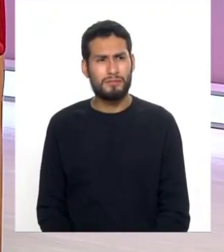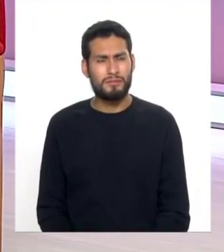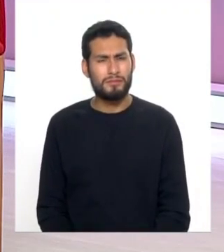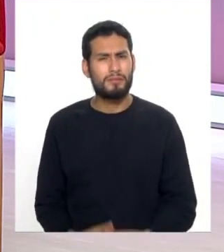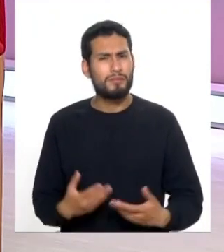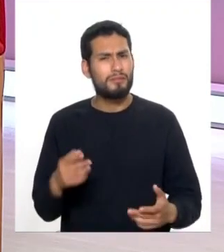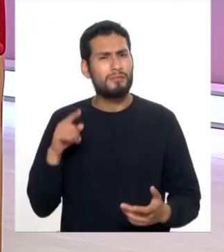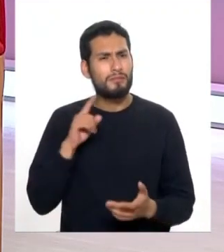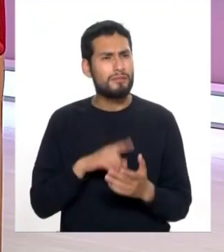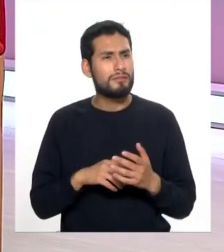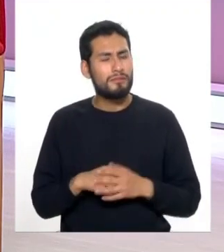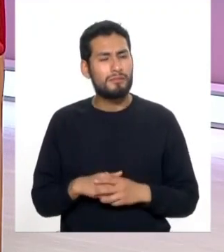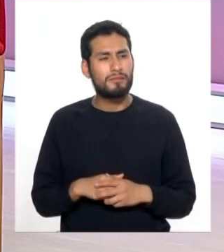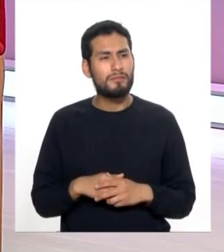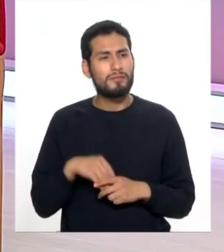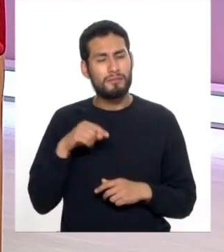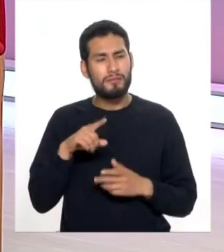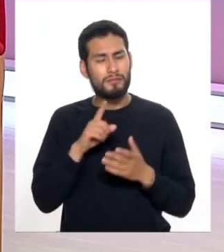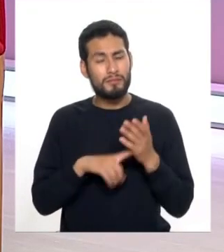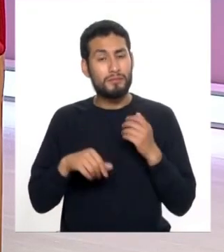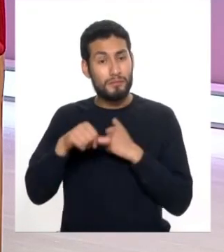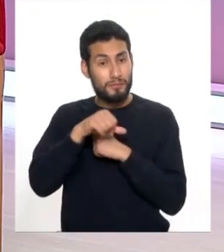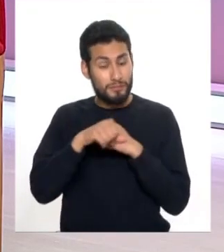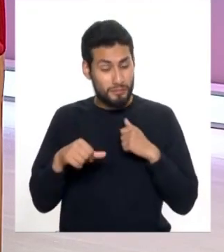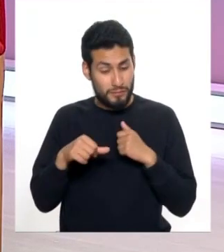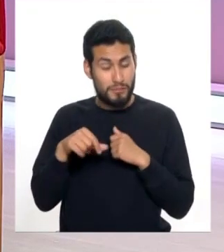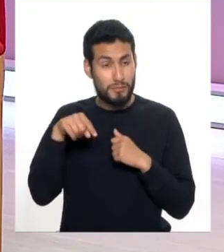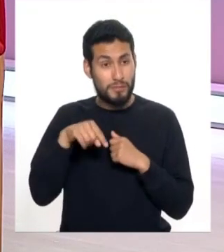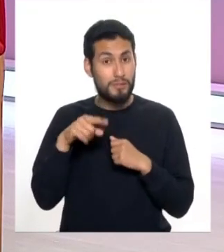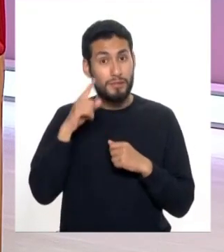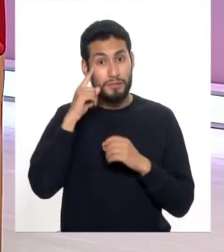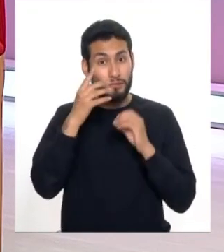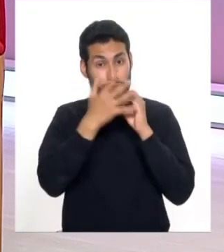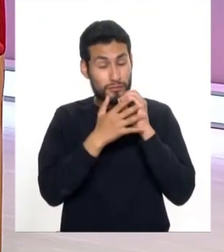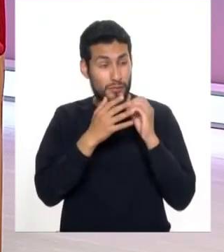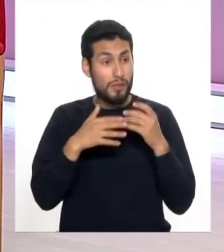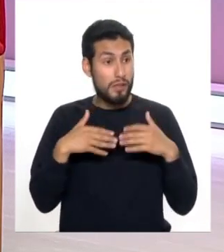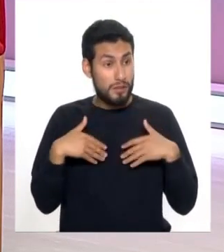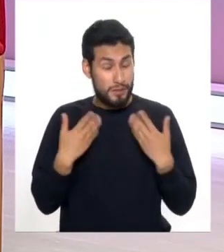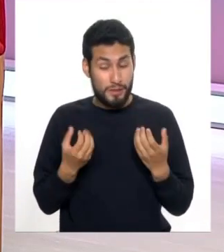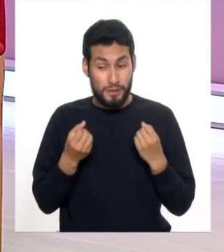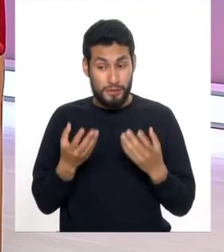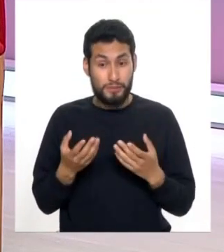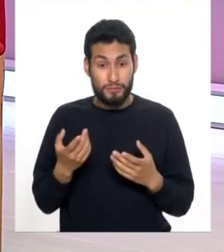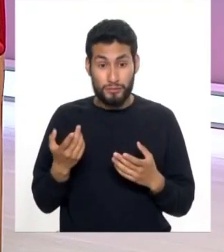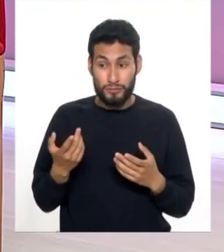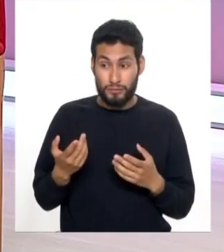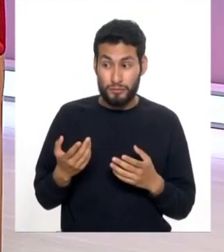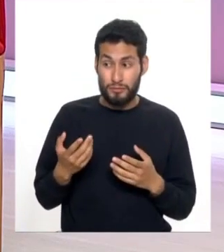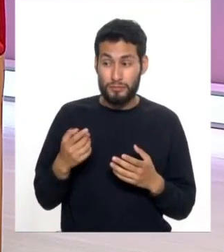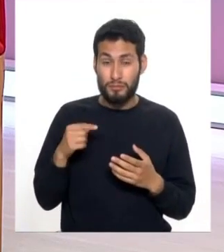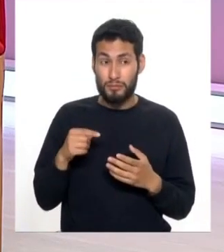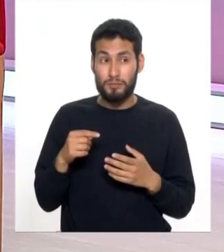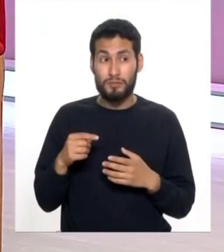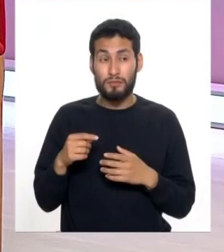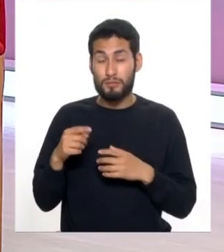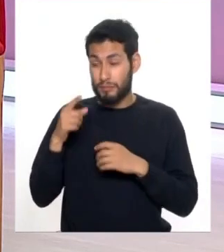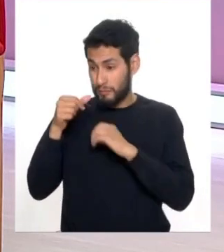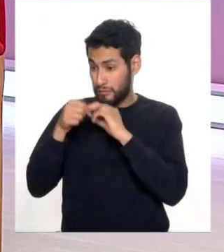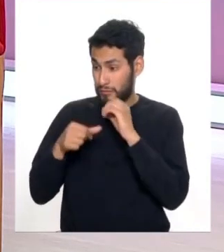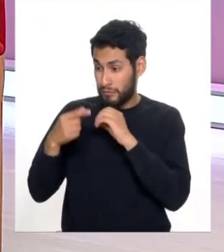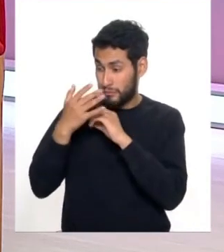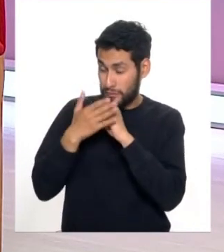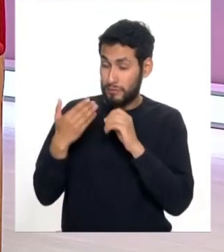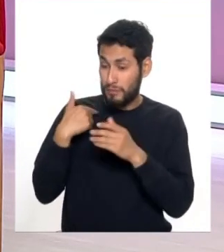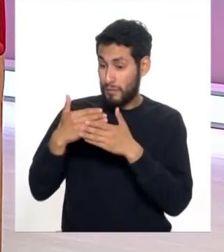caso al momento de operar la catarata o de intervenirla ¿puede realizarse las dos al mismo tiempo hacer la intervención de catarata y hacer la